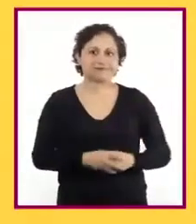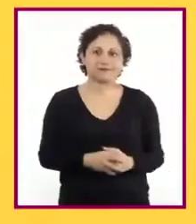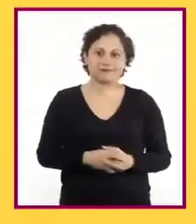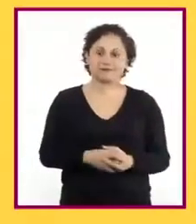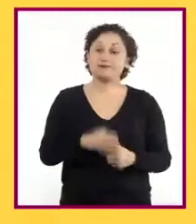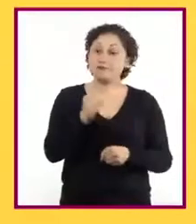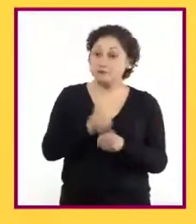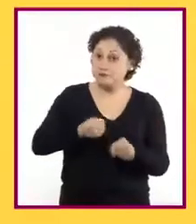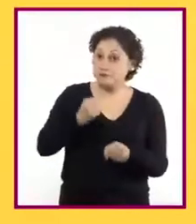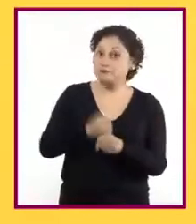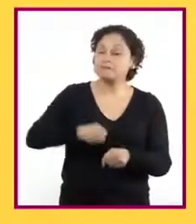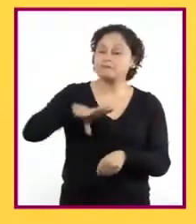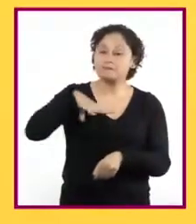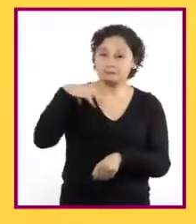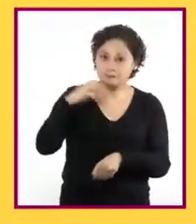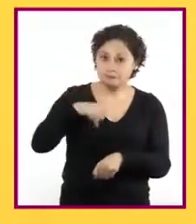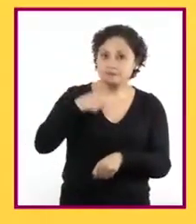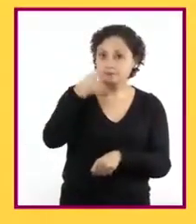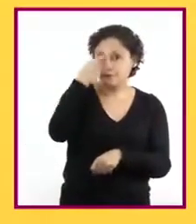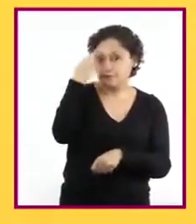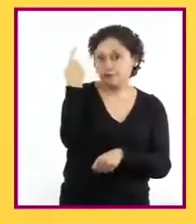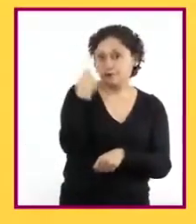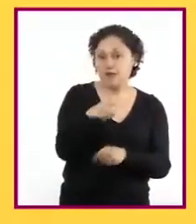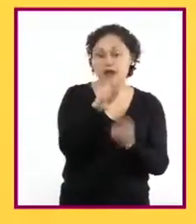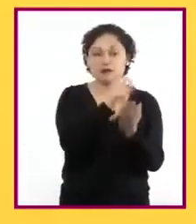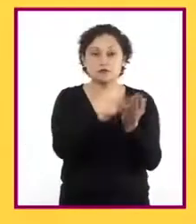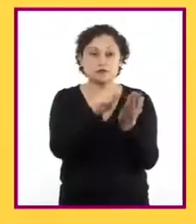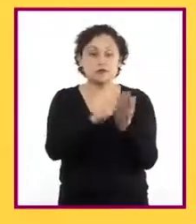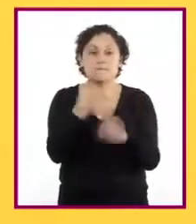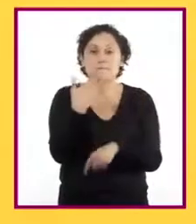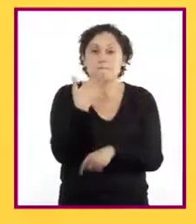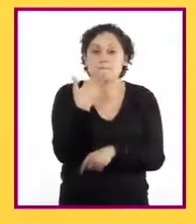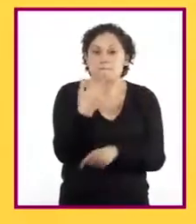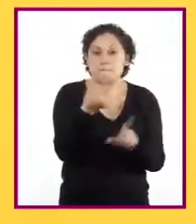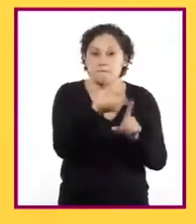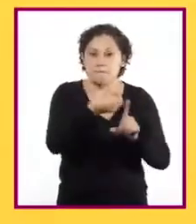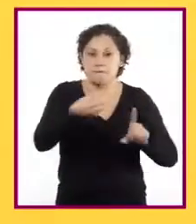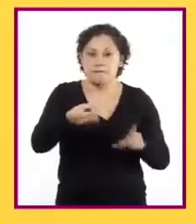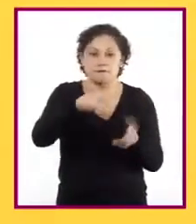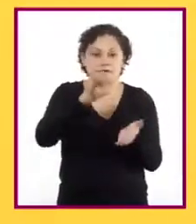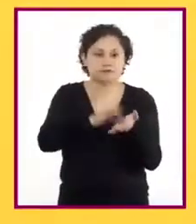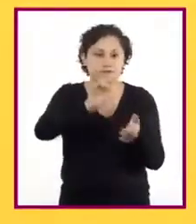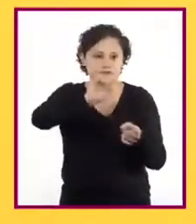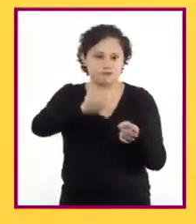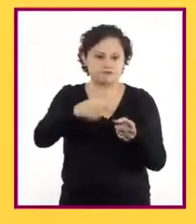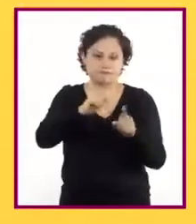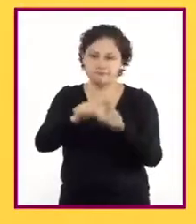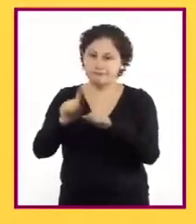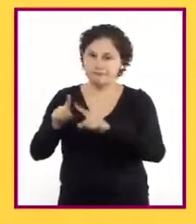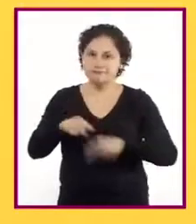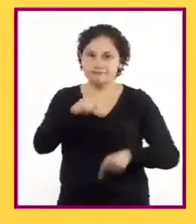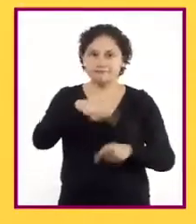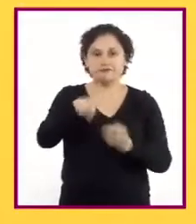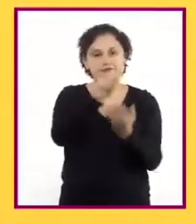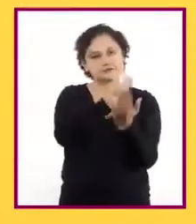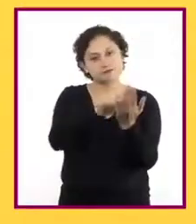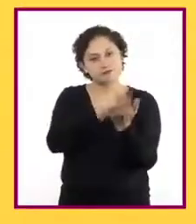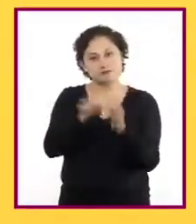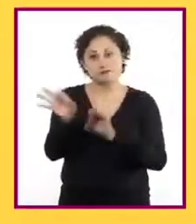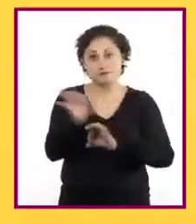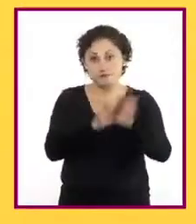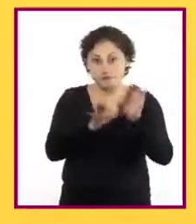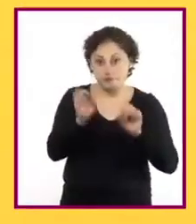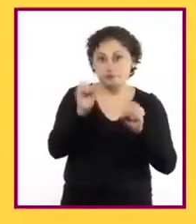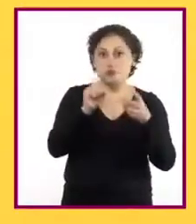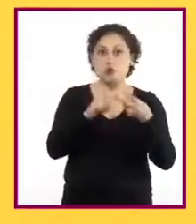mucho si desean escribir con buena ortografía y puntuación. Deben revisar siempre lo que redacten, ya sea un resumen, un